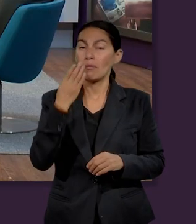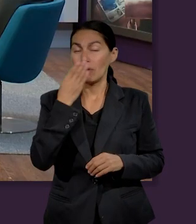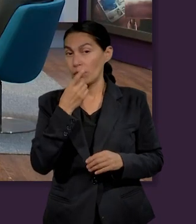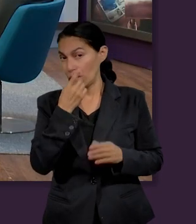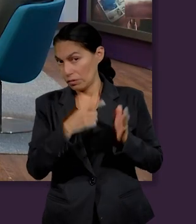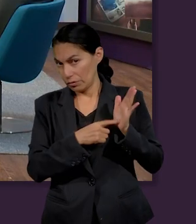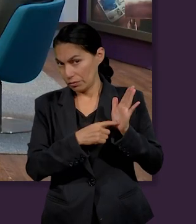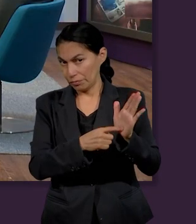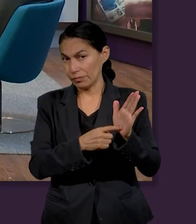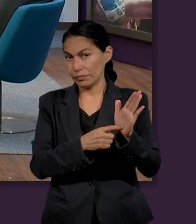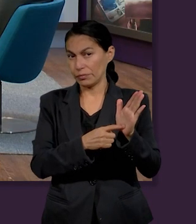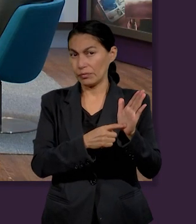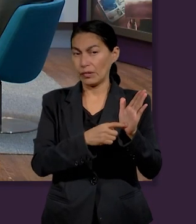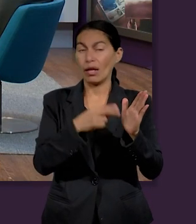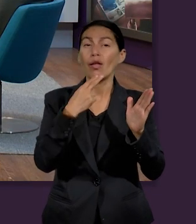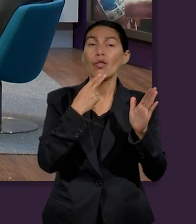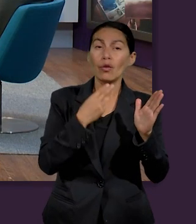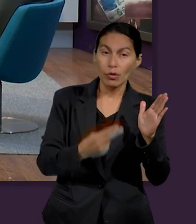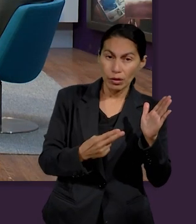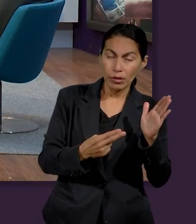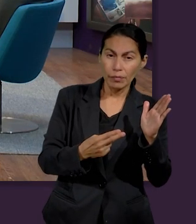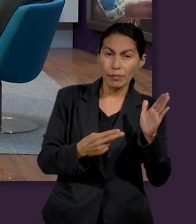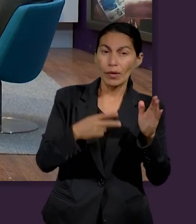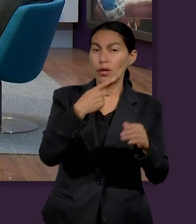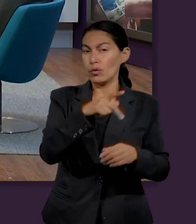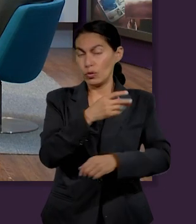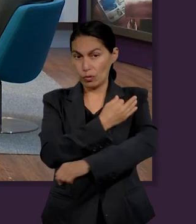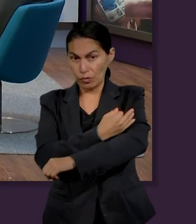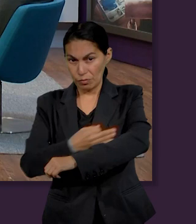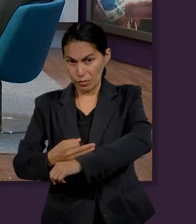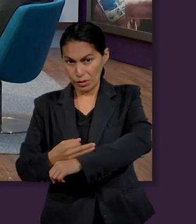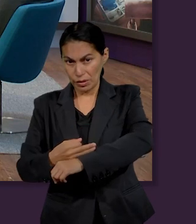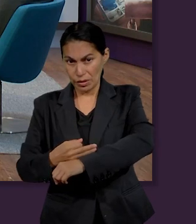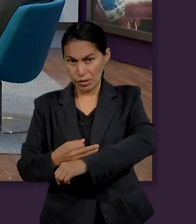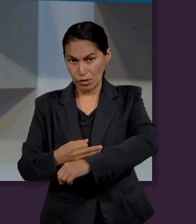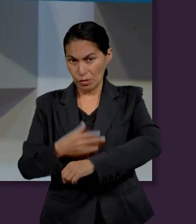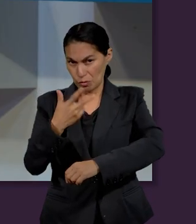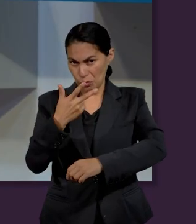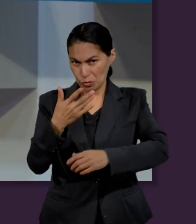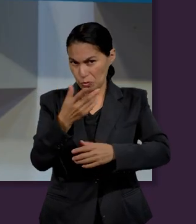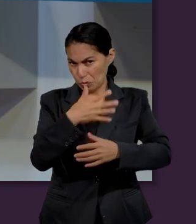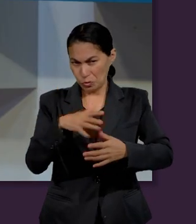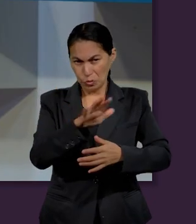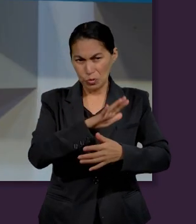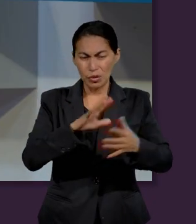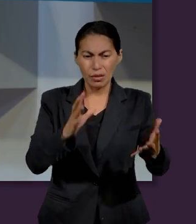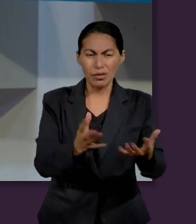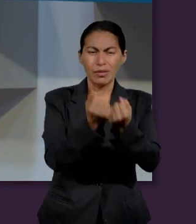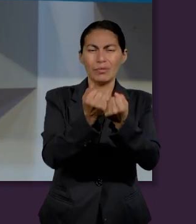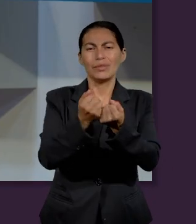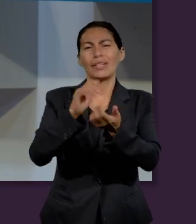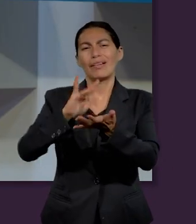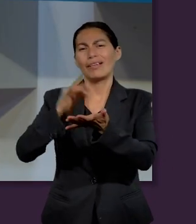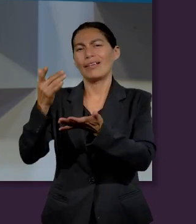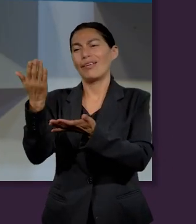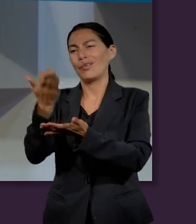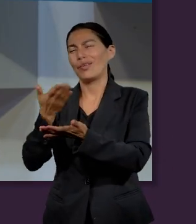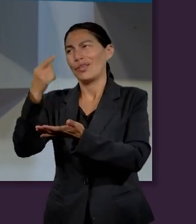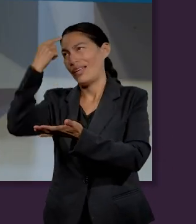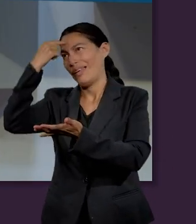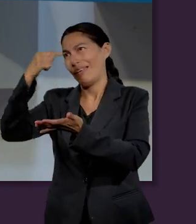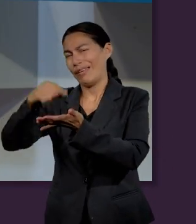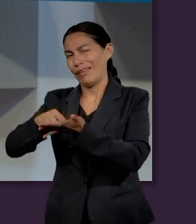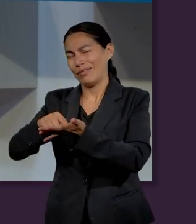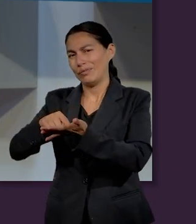texto bíblico lo menciona, fue salvo él y su familia creyendo en el mensaje que él había predicado.